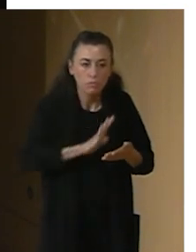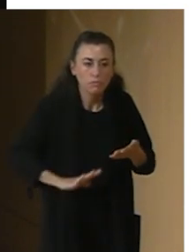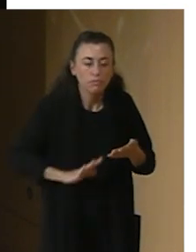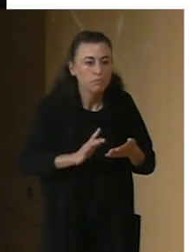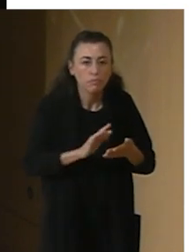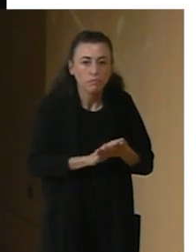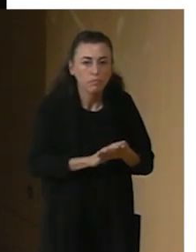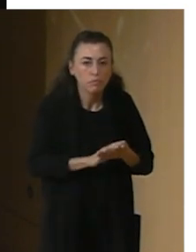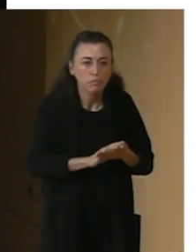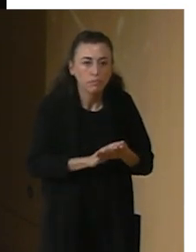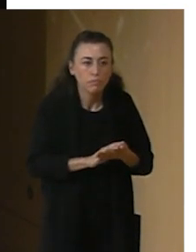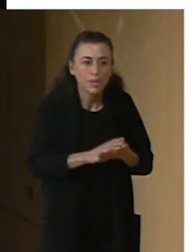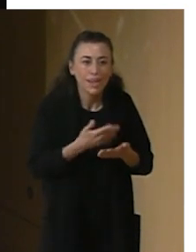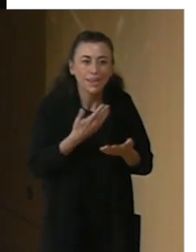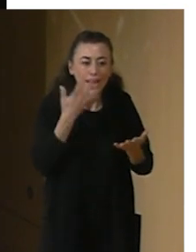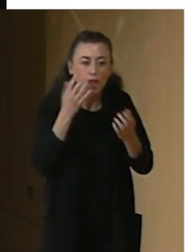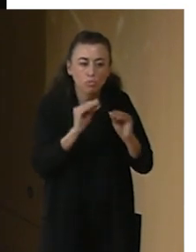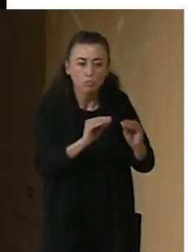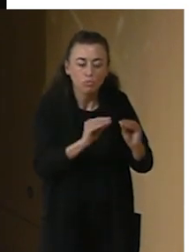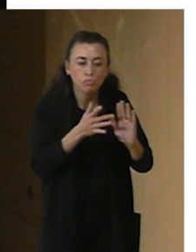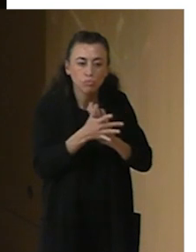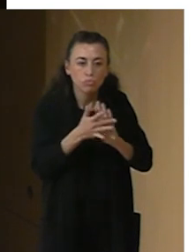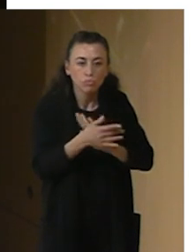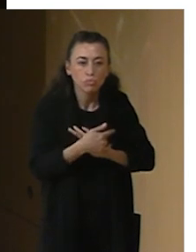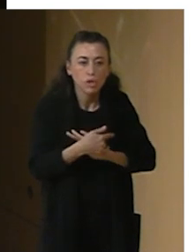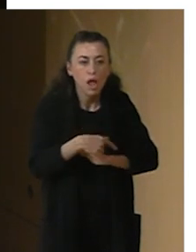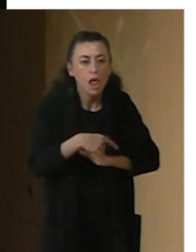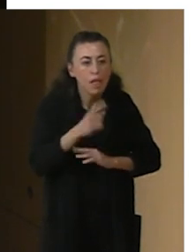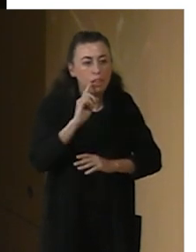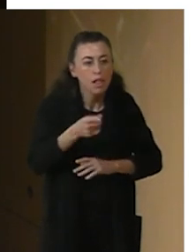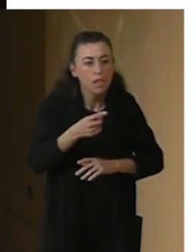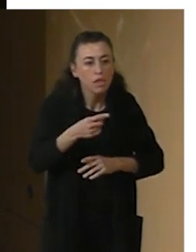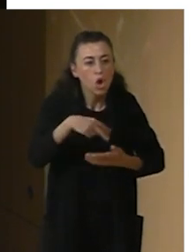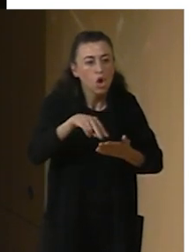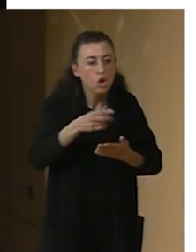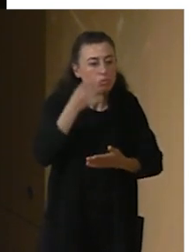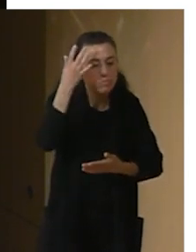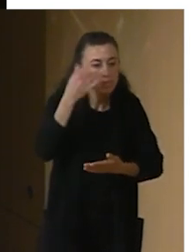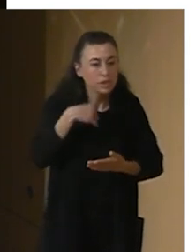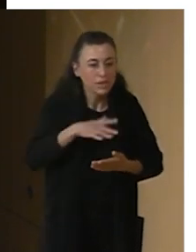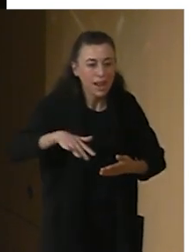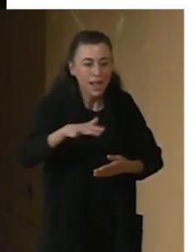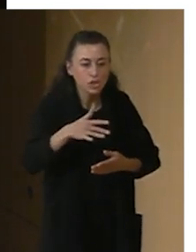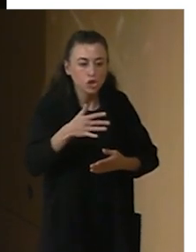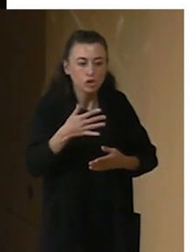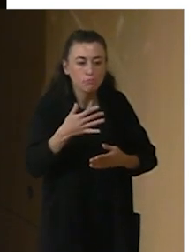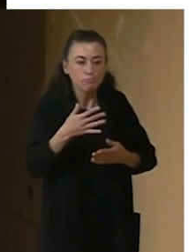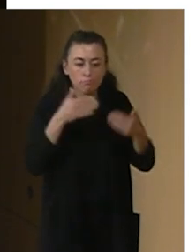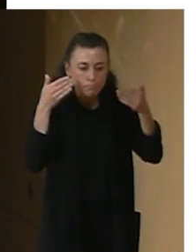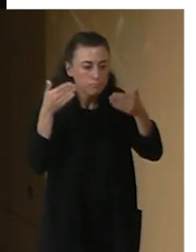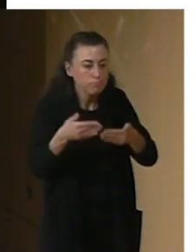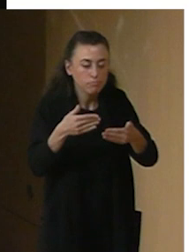creación. La noción de coreografía como práctica expandida, la creación de espacios inmersivos, la